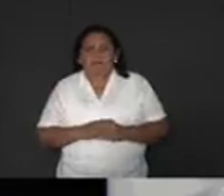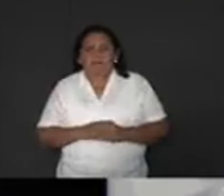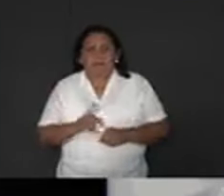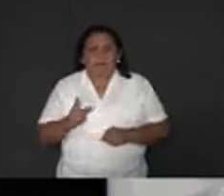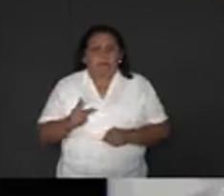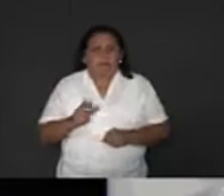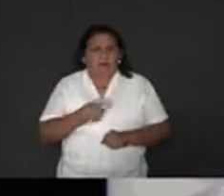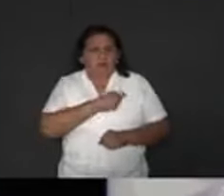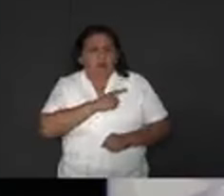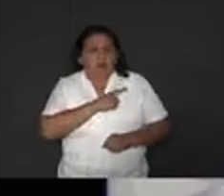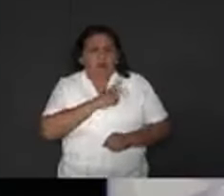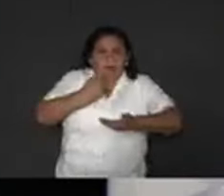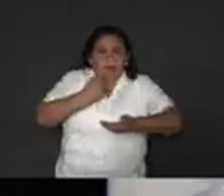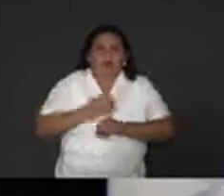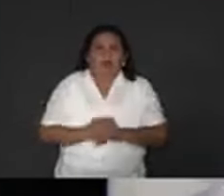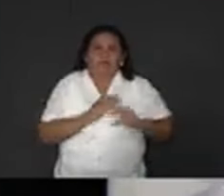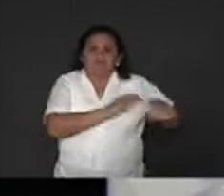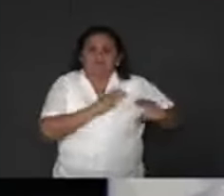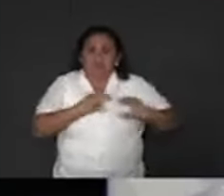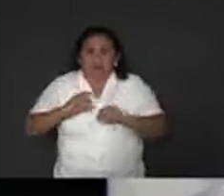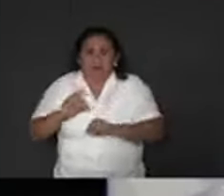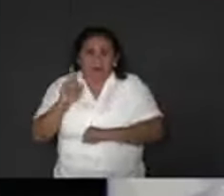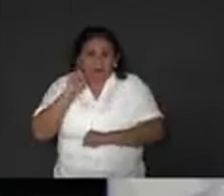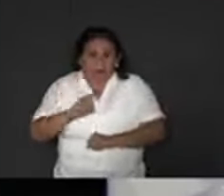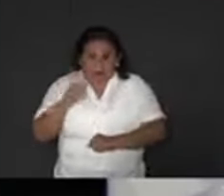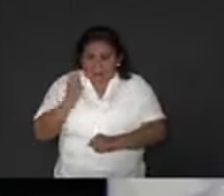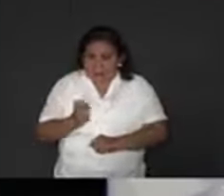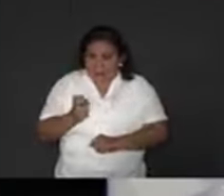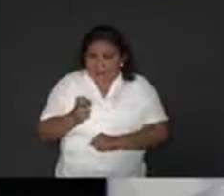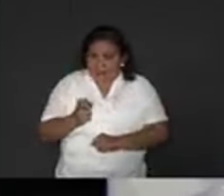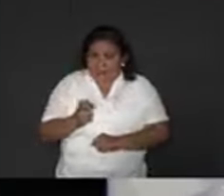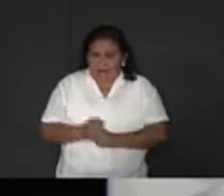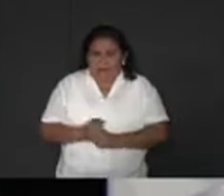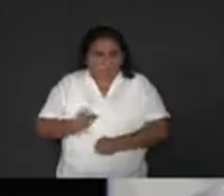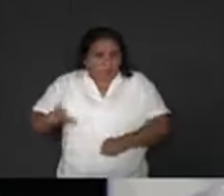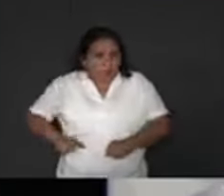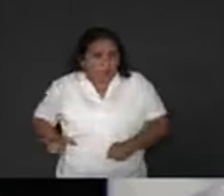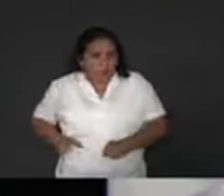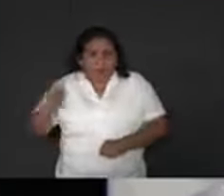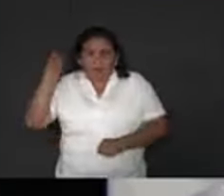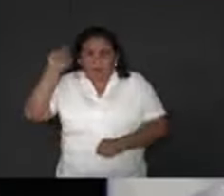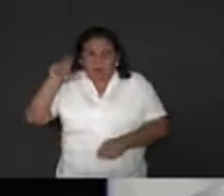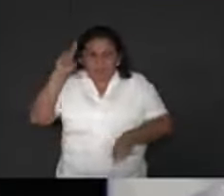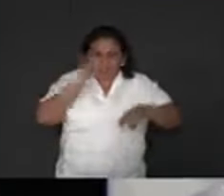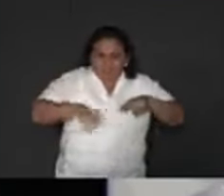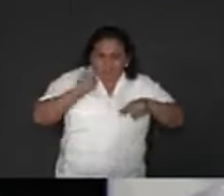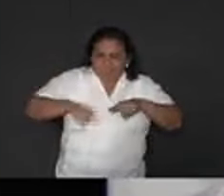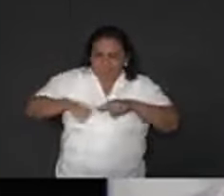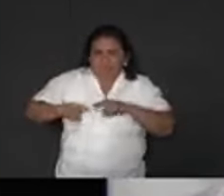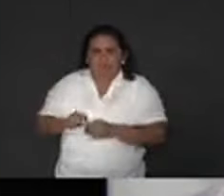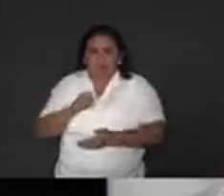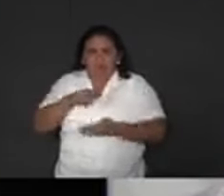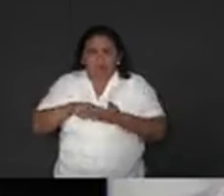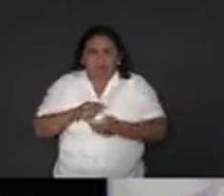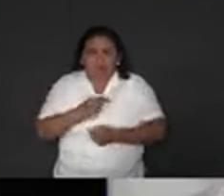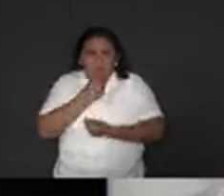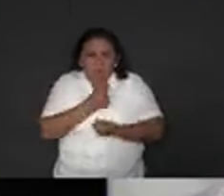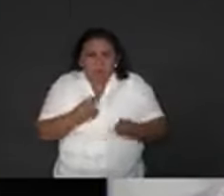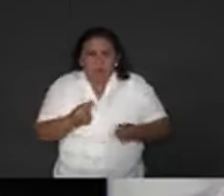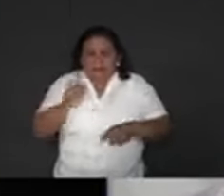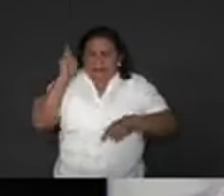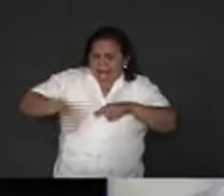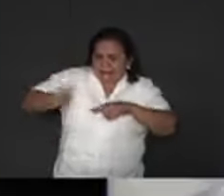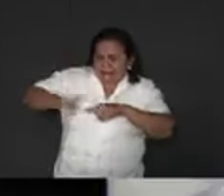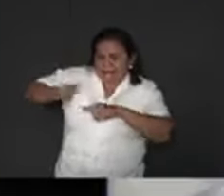brazo a una clínica privada. Este gobierno federal de Morena eliminó las estancias infantiles, eliminó los tratamientos con